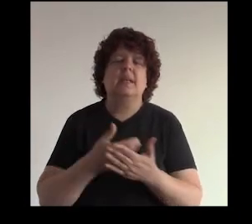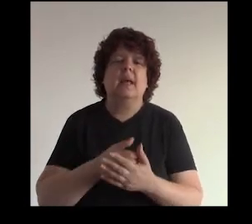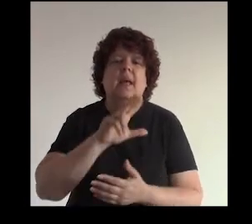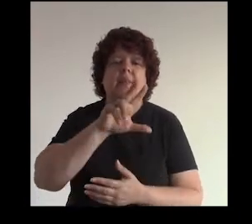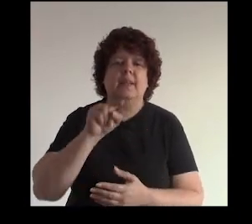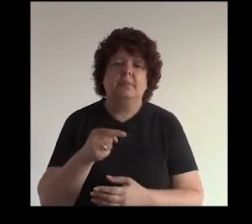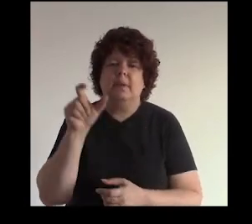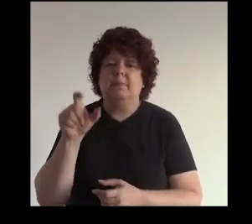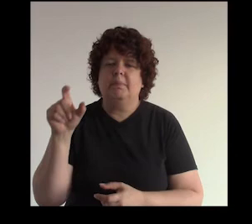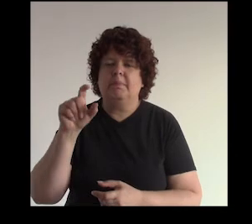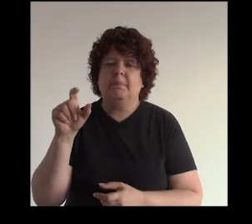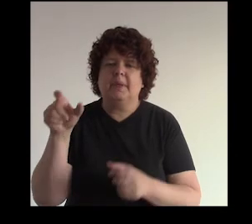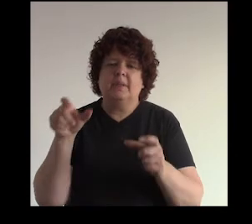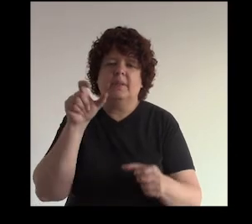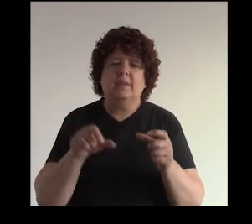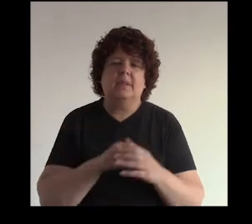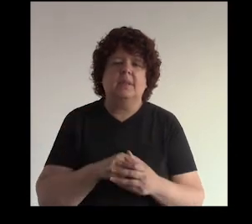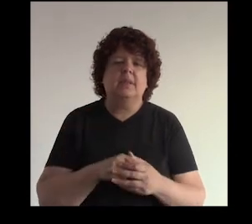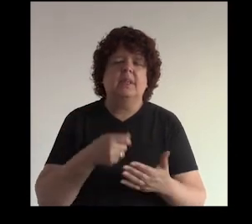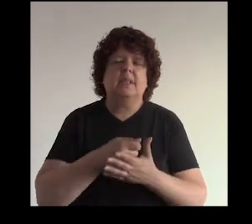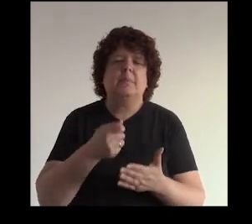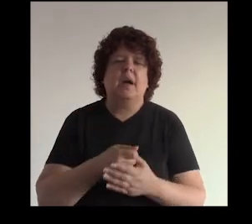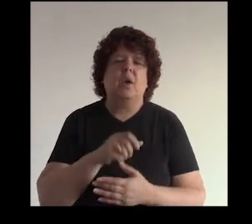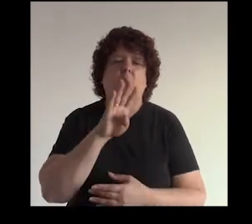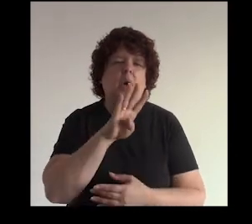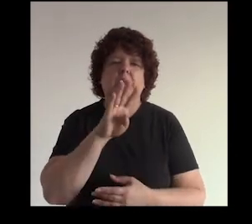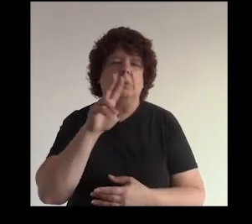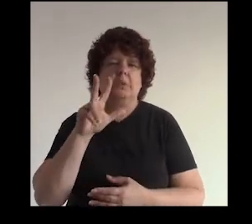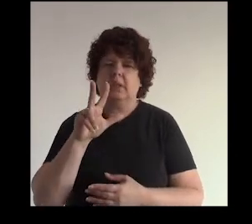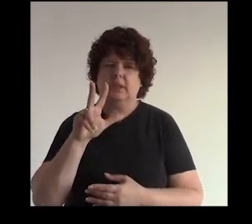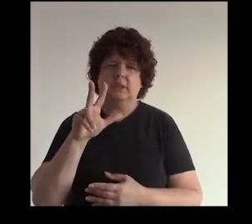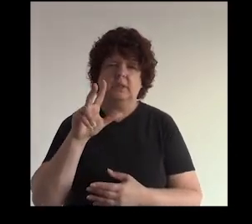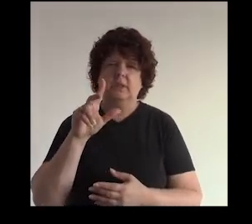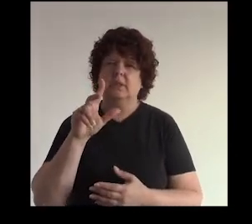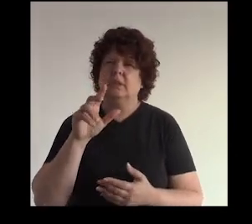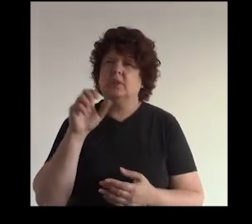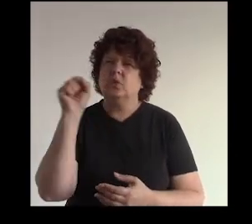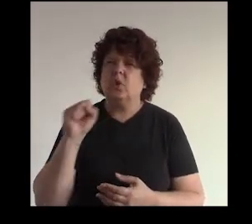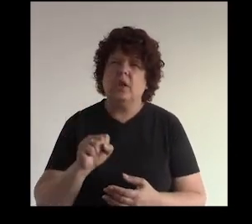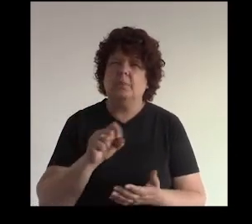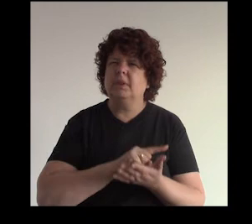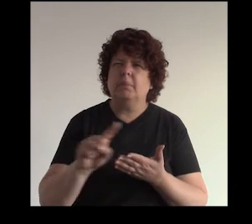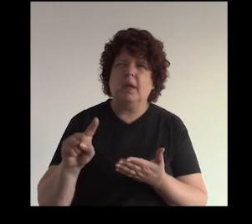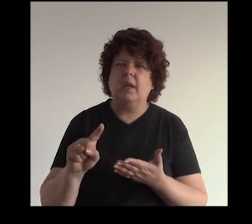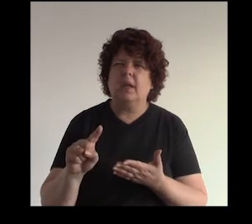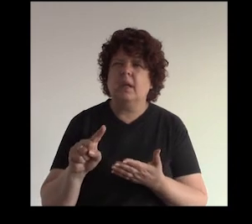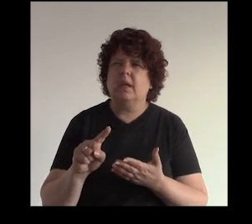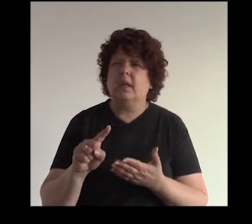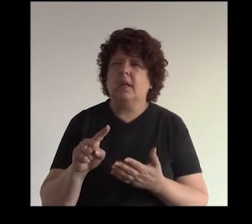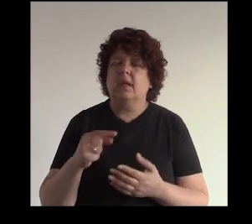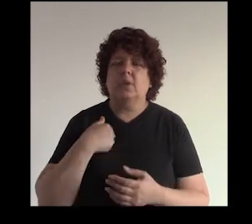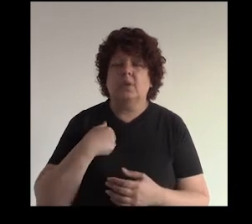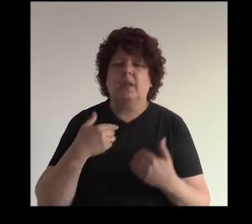.000 usuarios tienes que pagar subamos 4 soles 5 soles por por por semana por día no me acuerdo bien